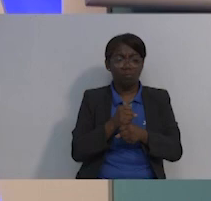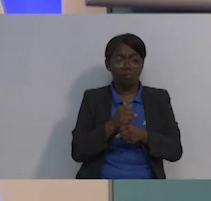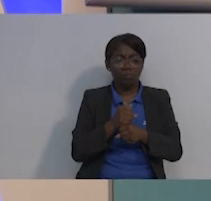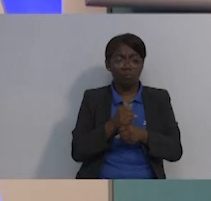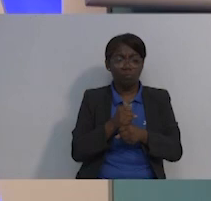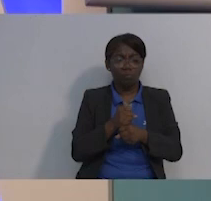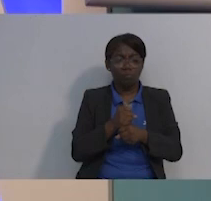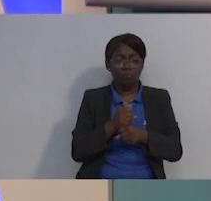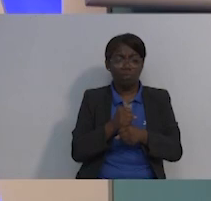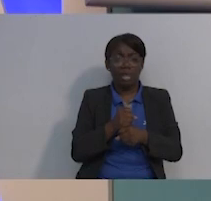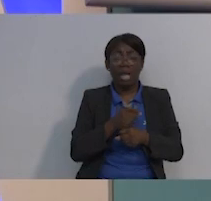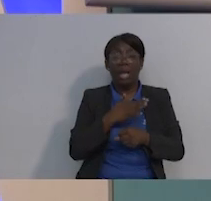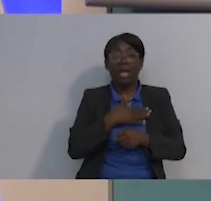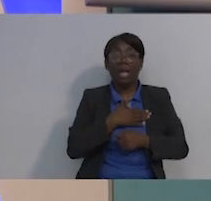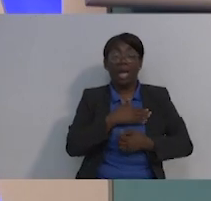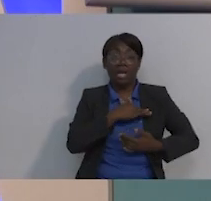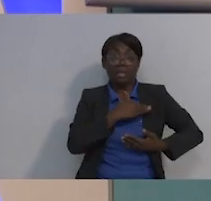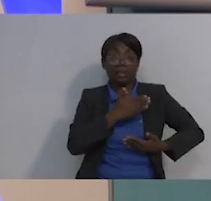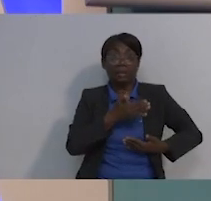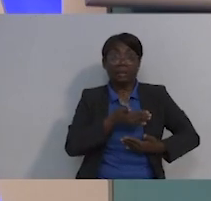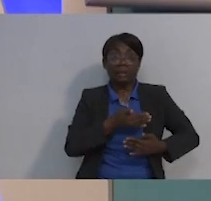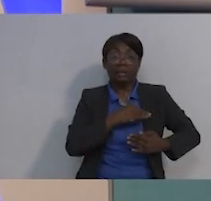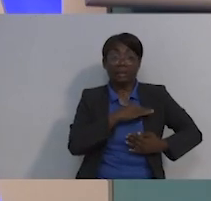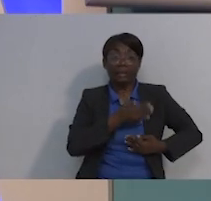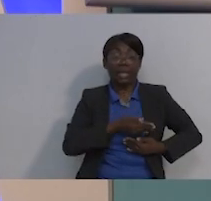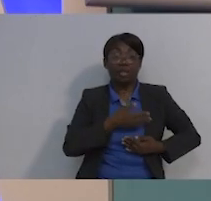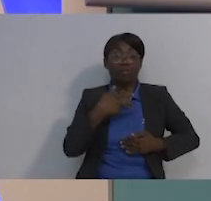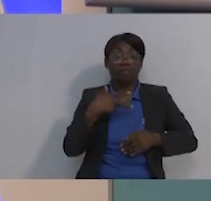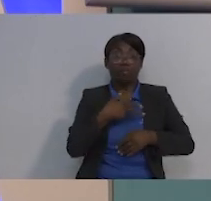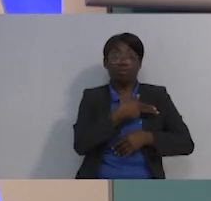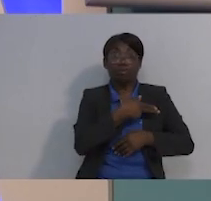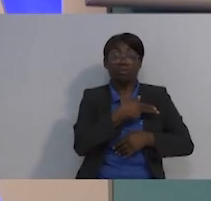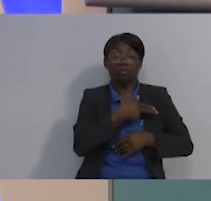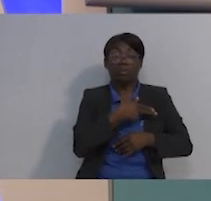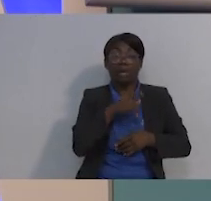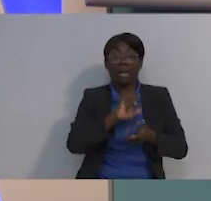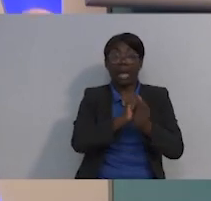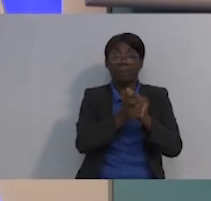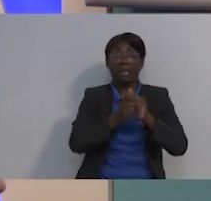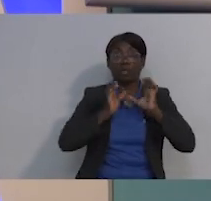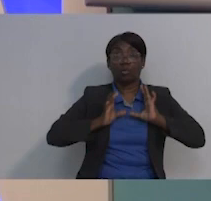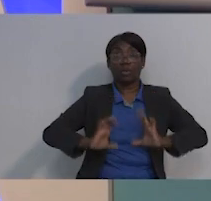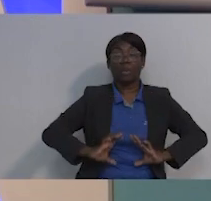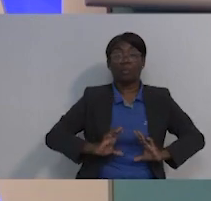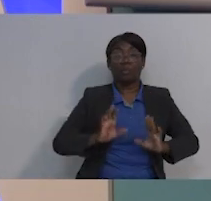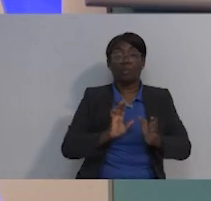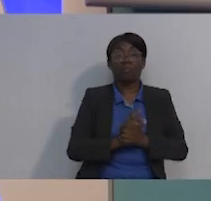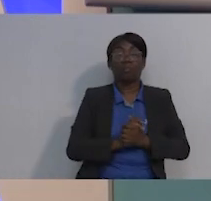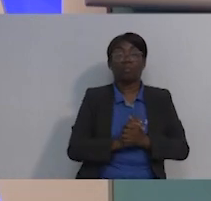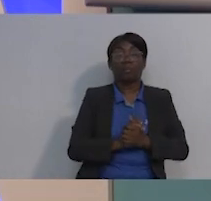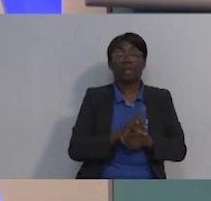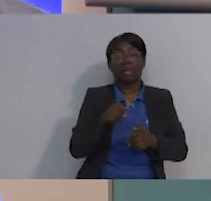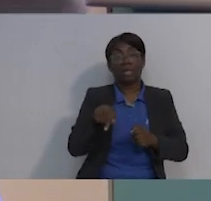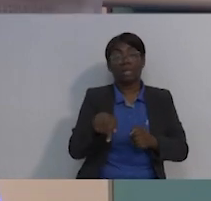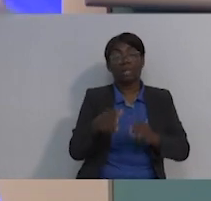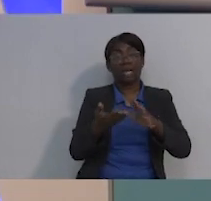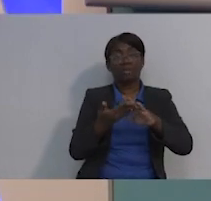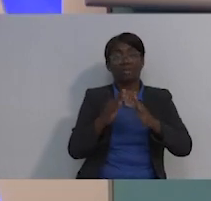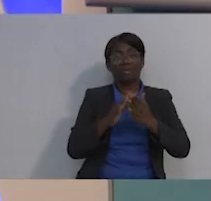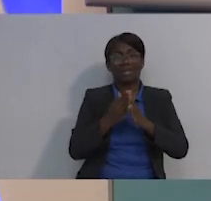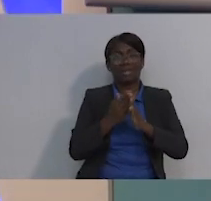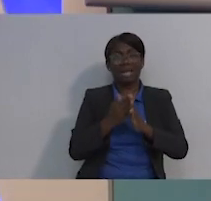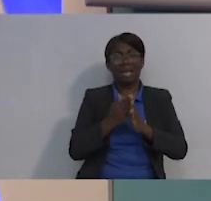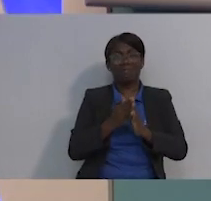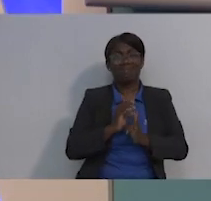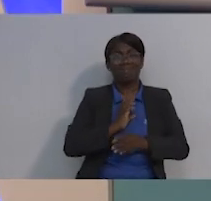un seno, le cambia su cuerpo y en esta sociedad hedonista